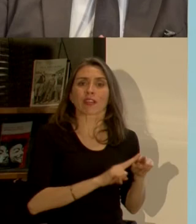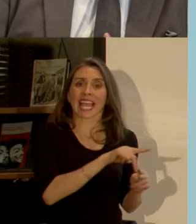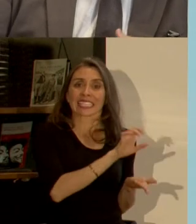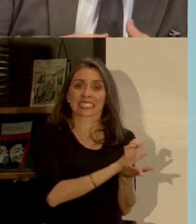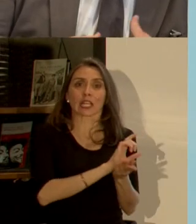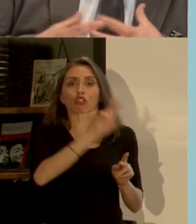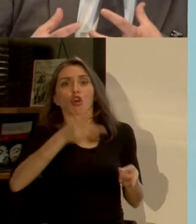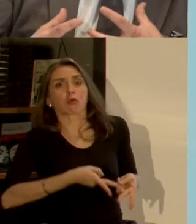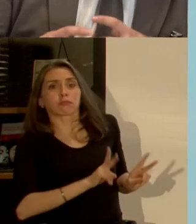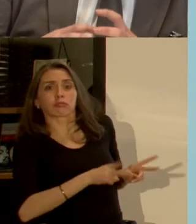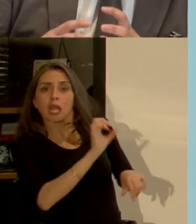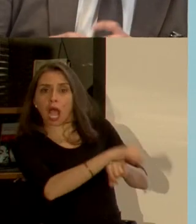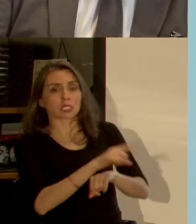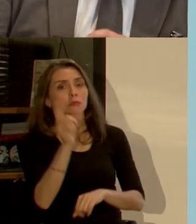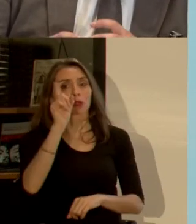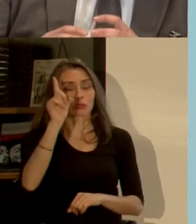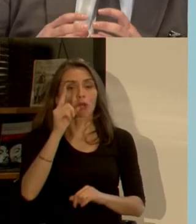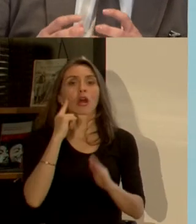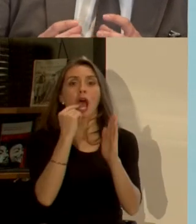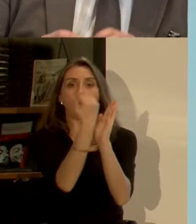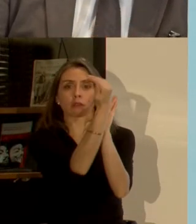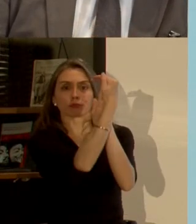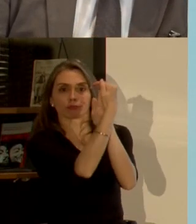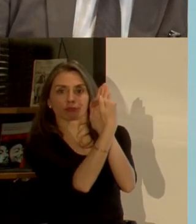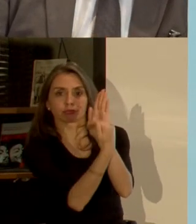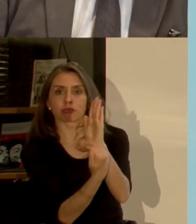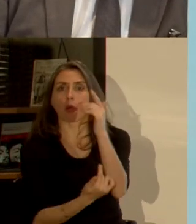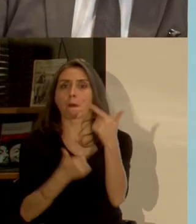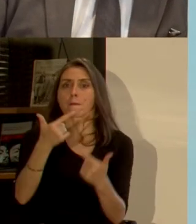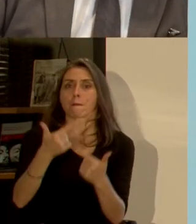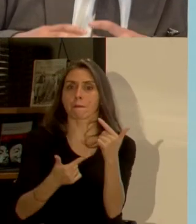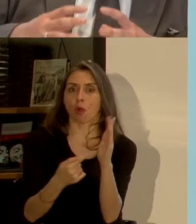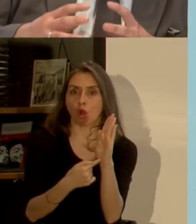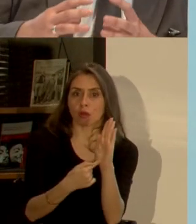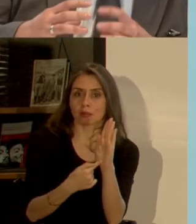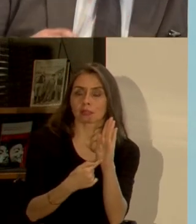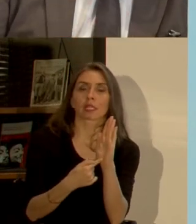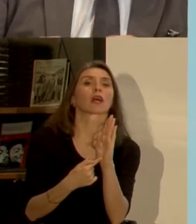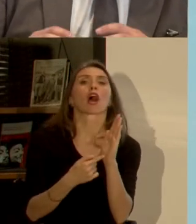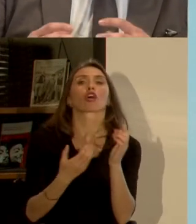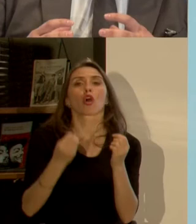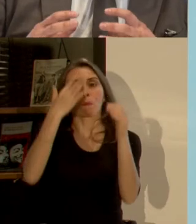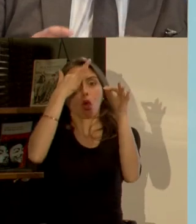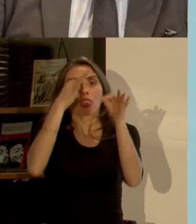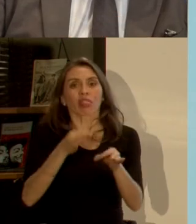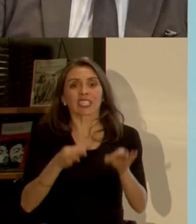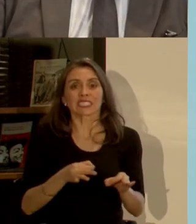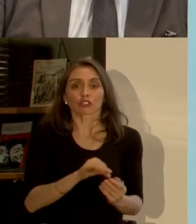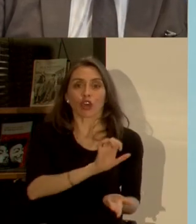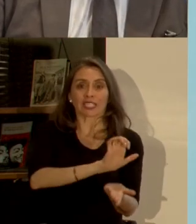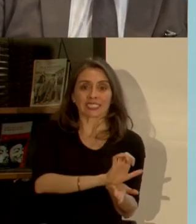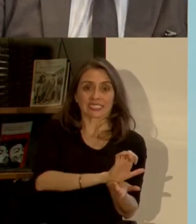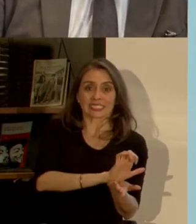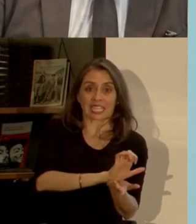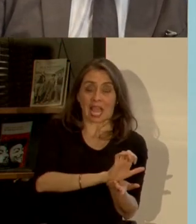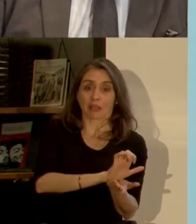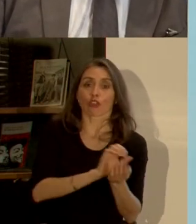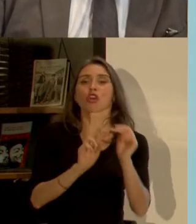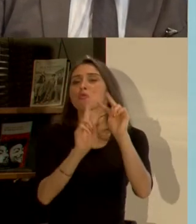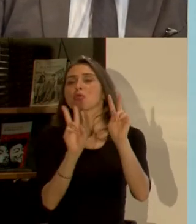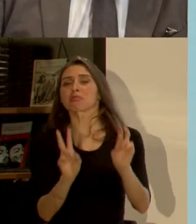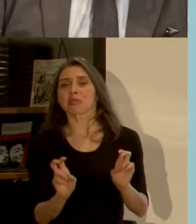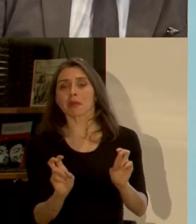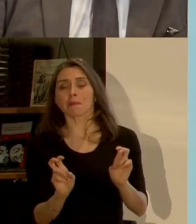por el contrario dentro del marco dentro de la política o dentro de la toma del marco de decisiones de un estado sobre un tema determinado